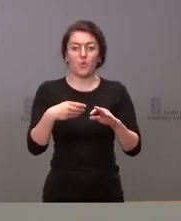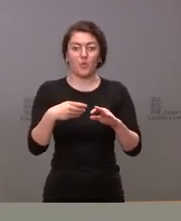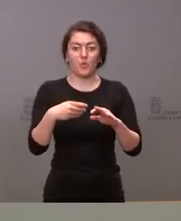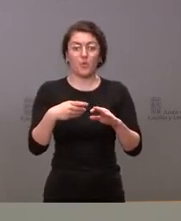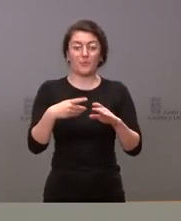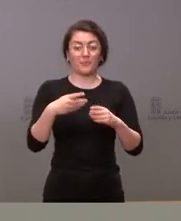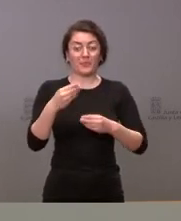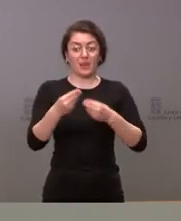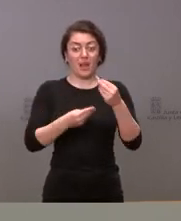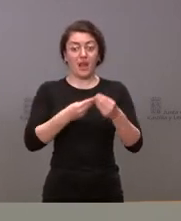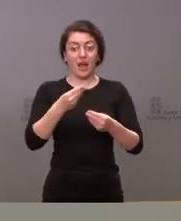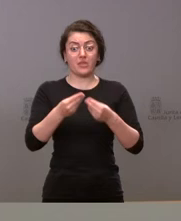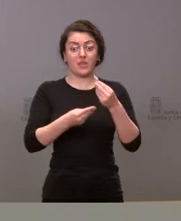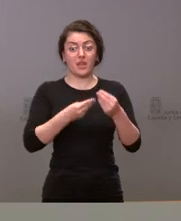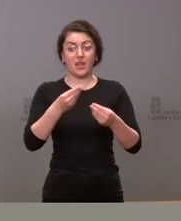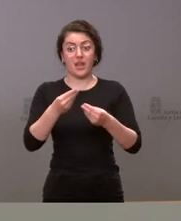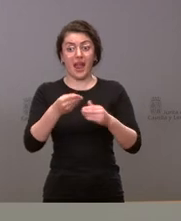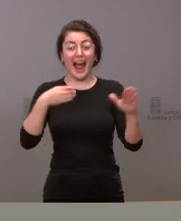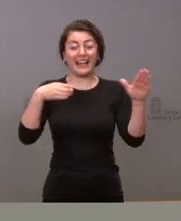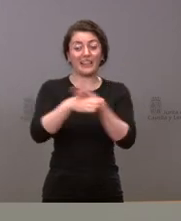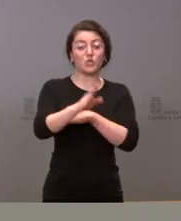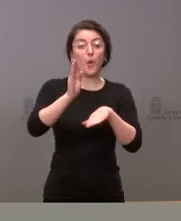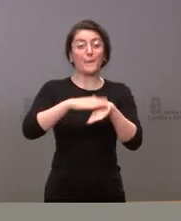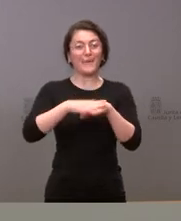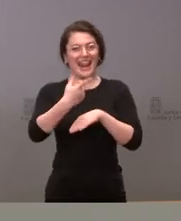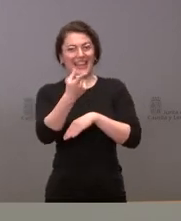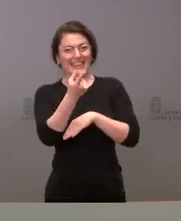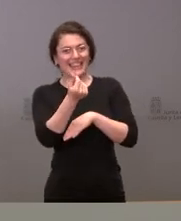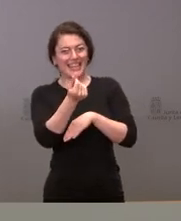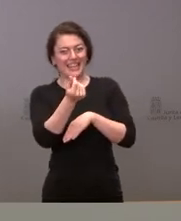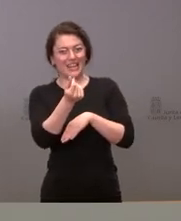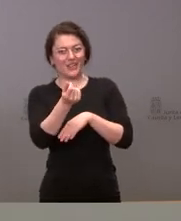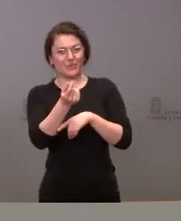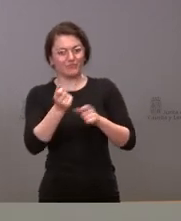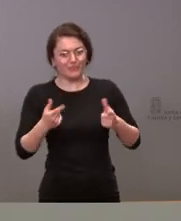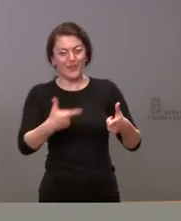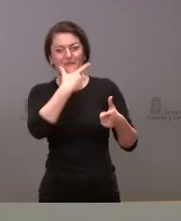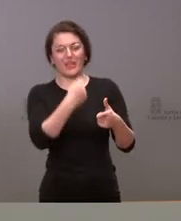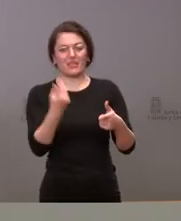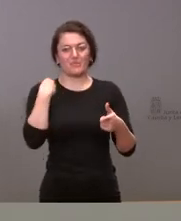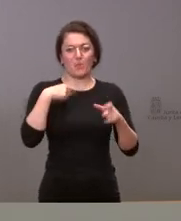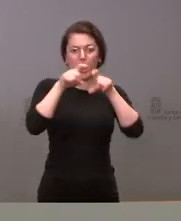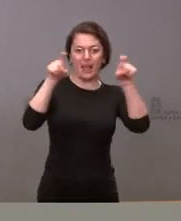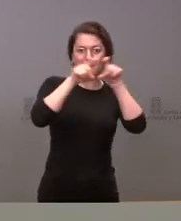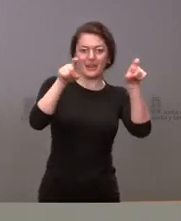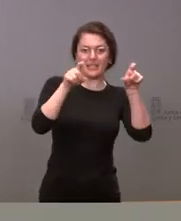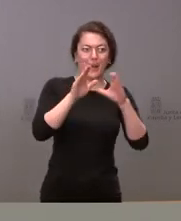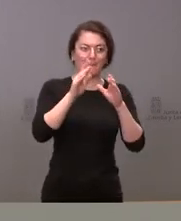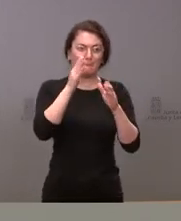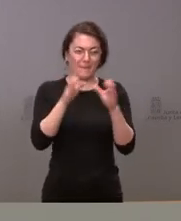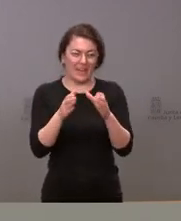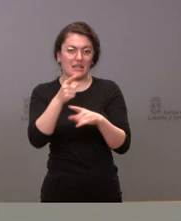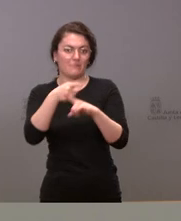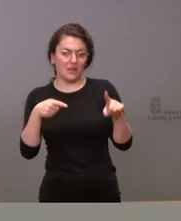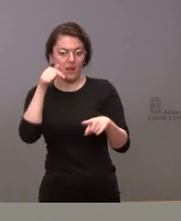a liquidez y a crédito por parte de las empresas y de las pymes de nuestra comunidad autónoma y para esto